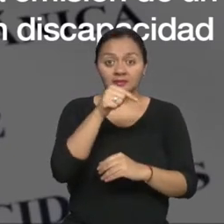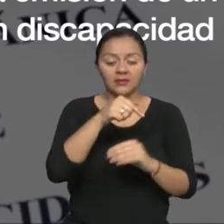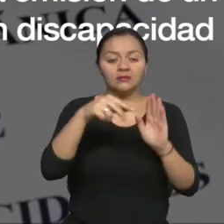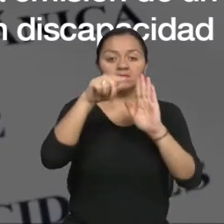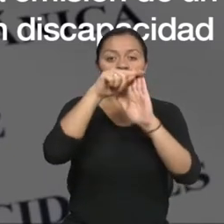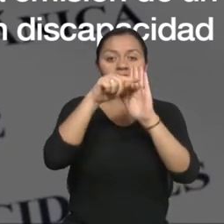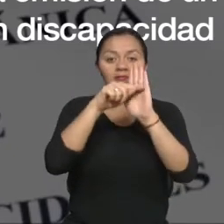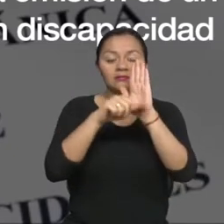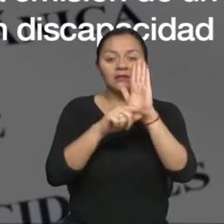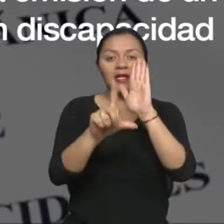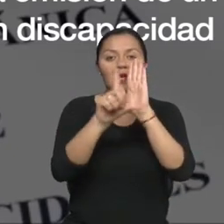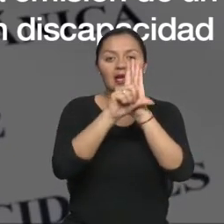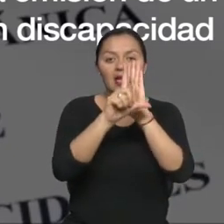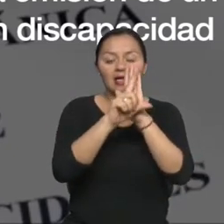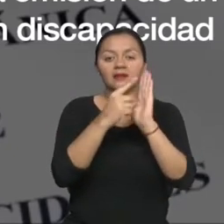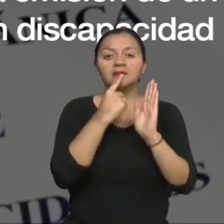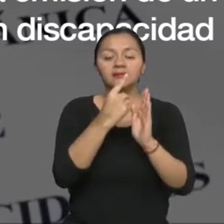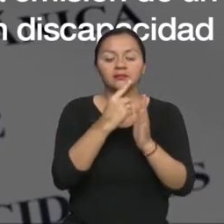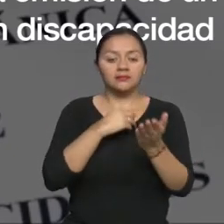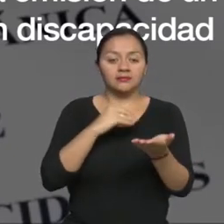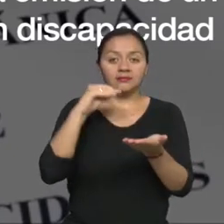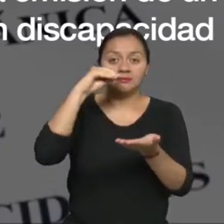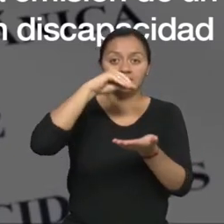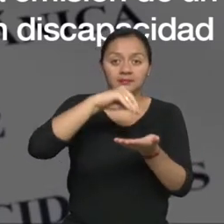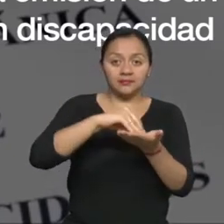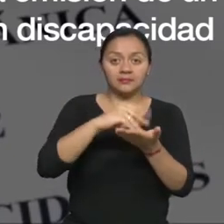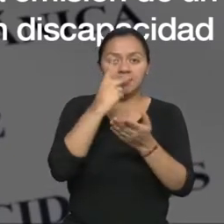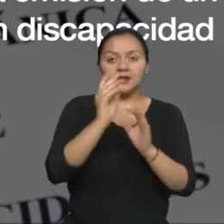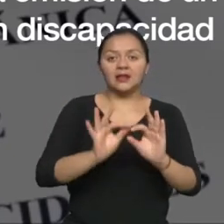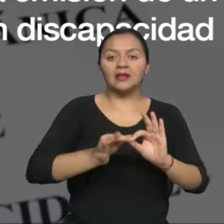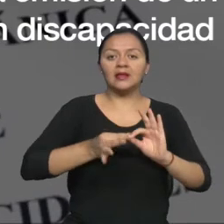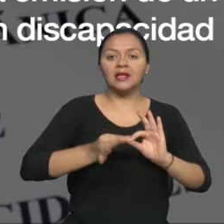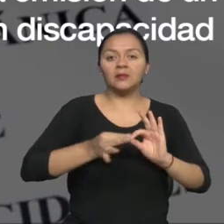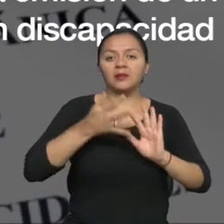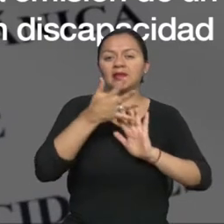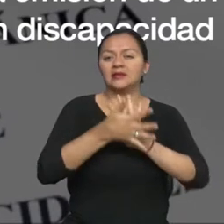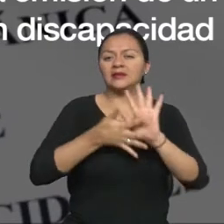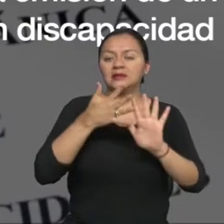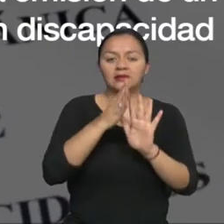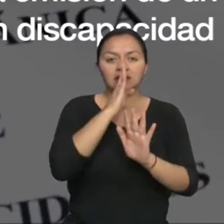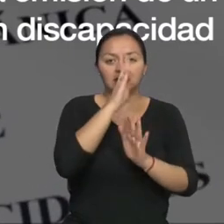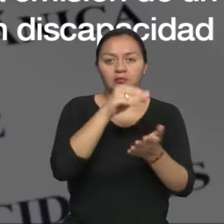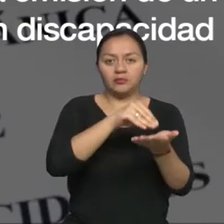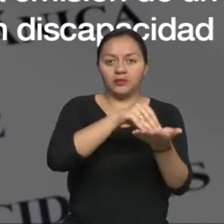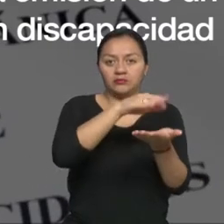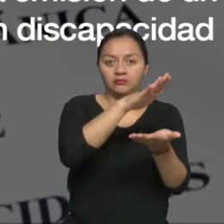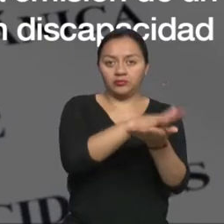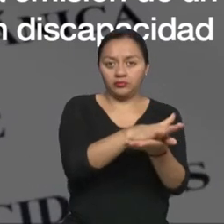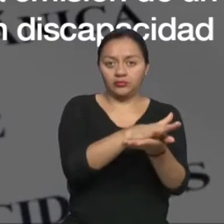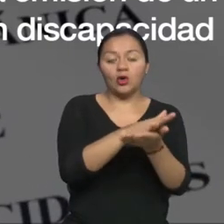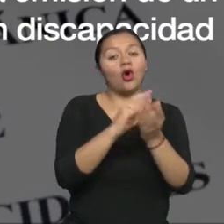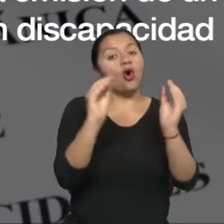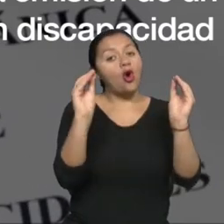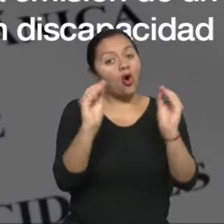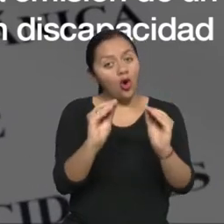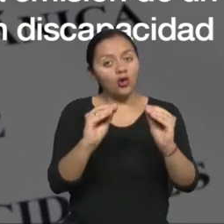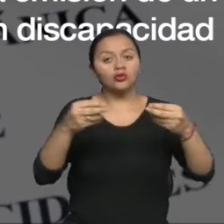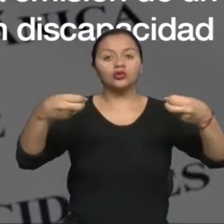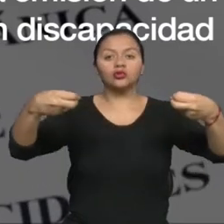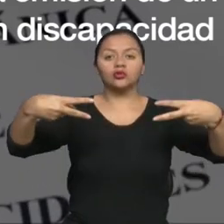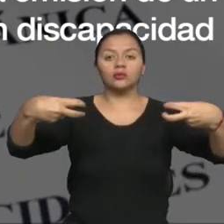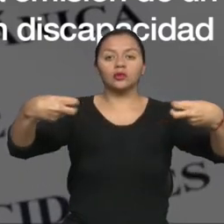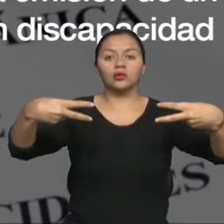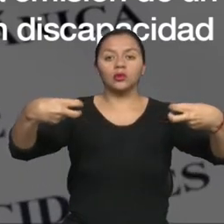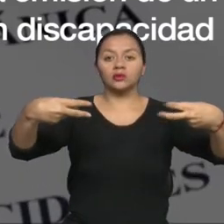la obligación de incorporar a un intérprete de lengua de señas ecuatoriana o la opción de subtitulado